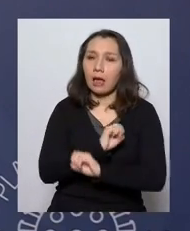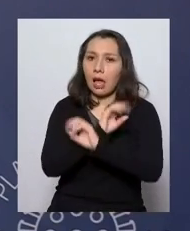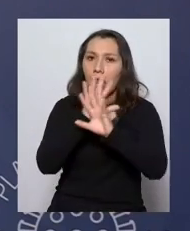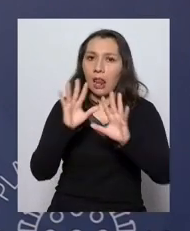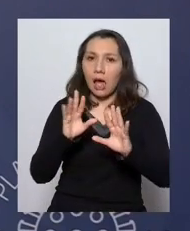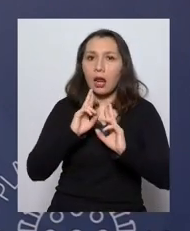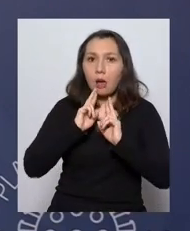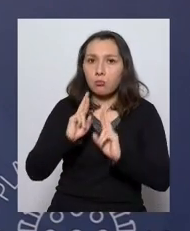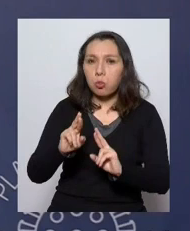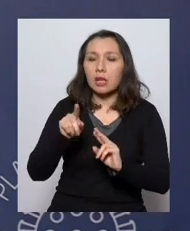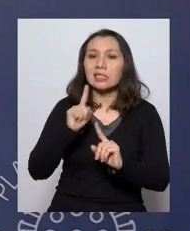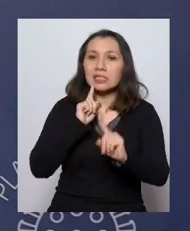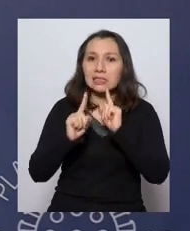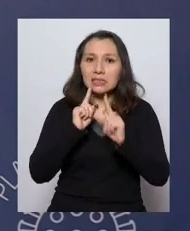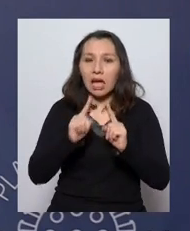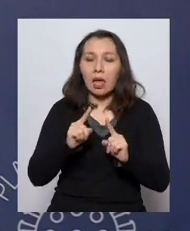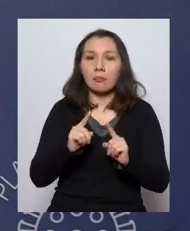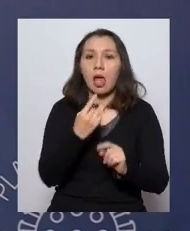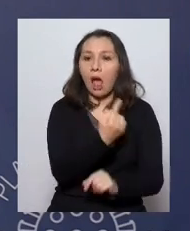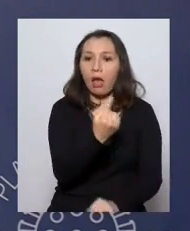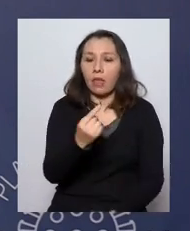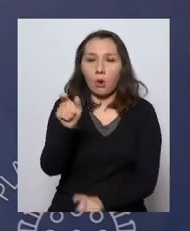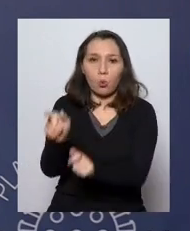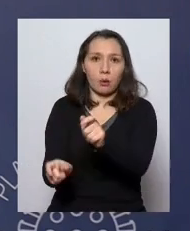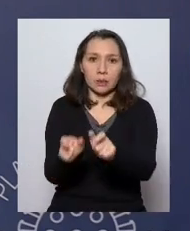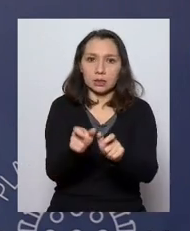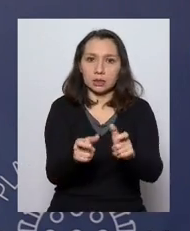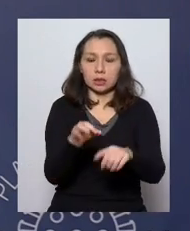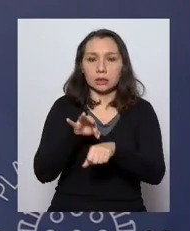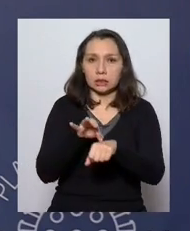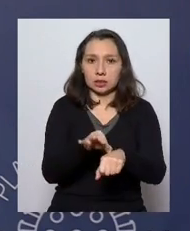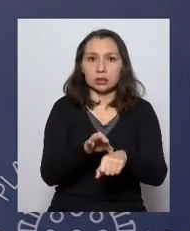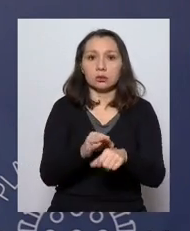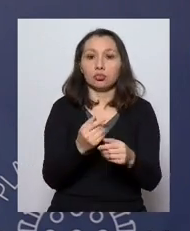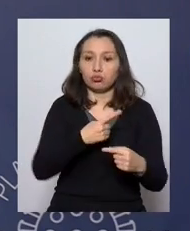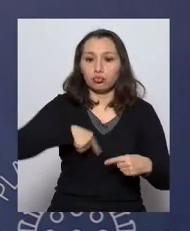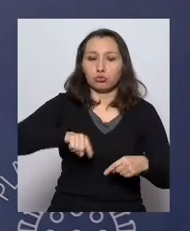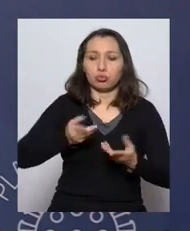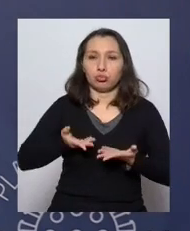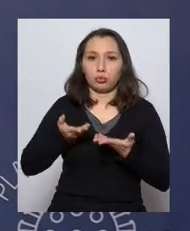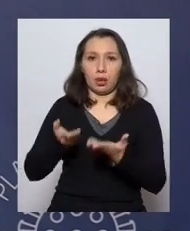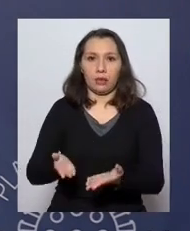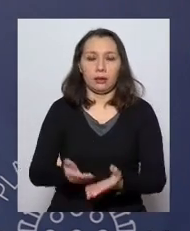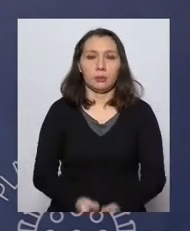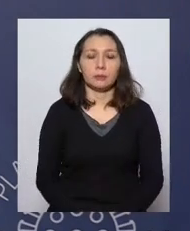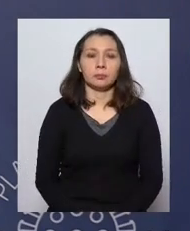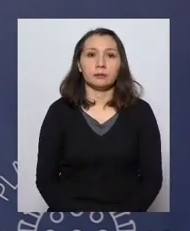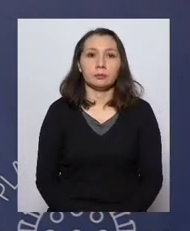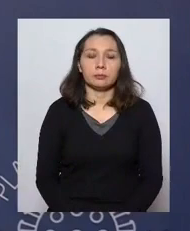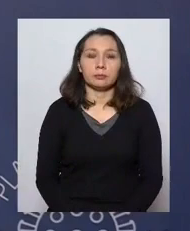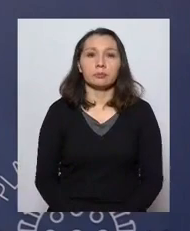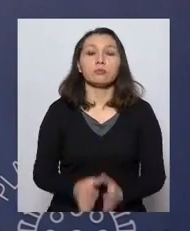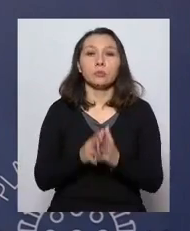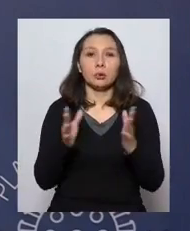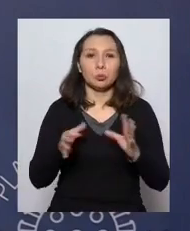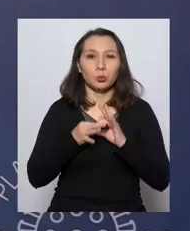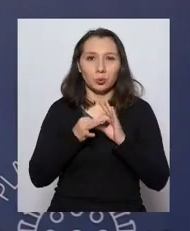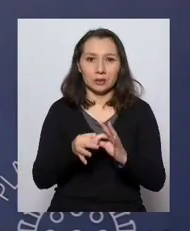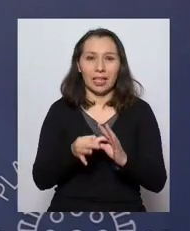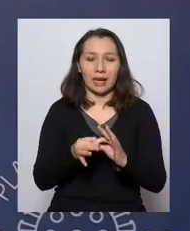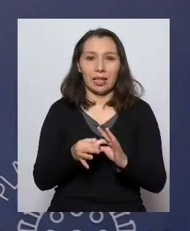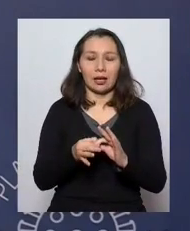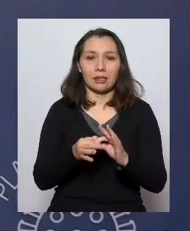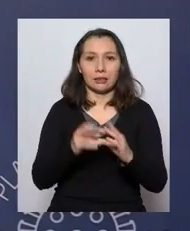clara los resultados de los exámenes a cada uno de los pacientes que nosotros atendemos muchas gracias